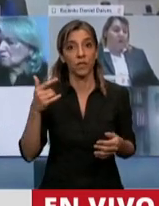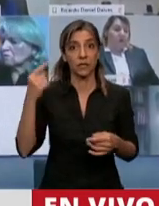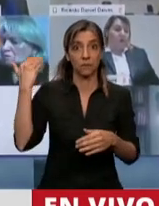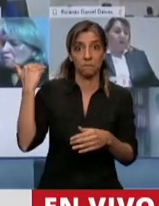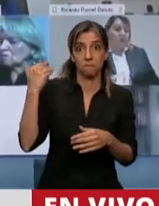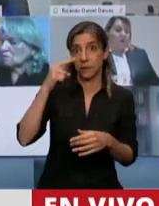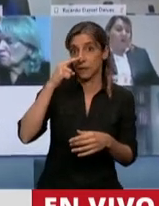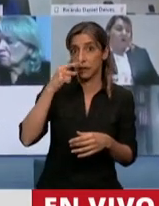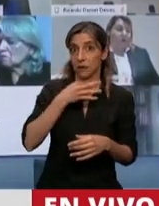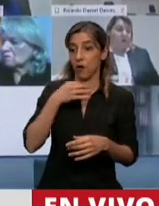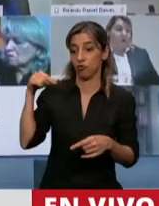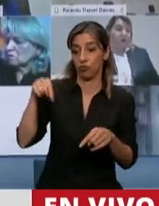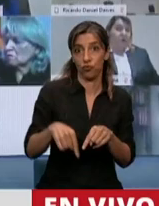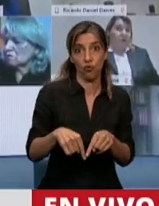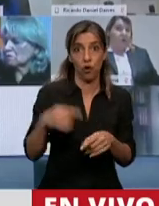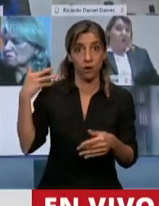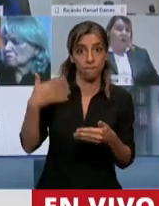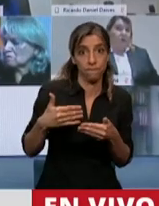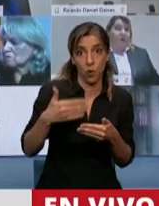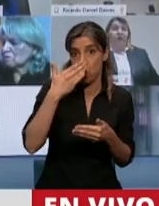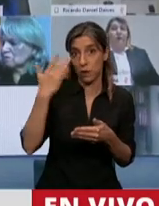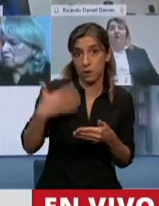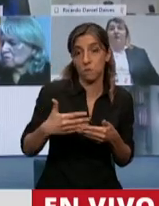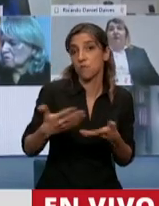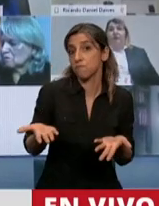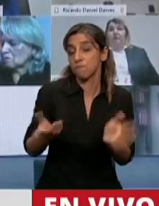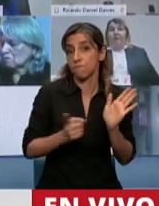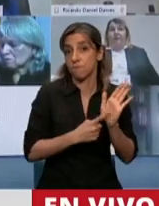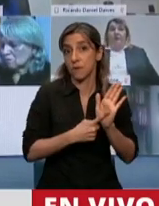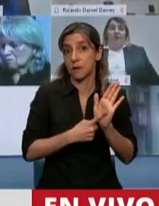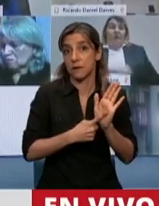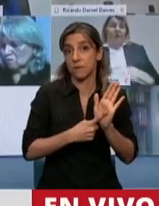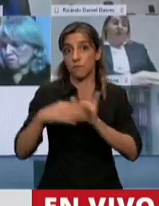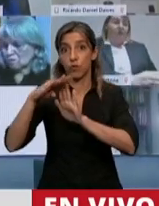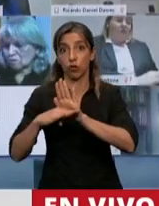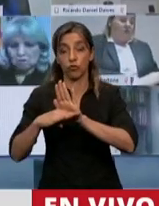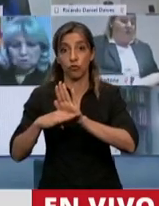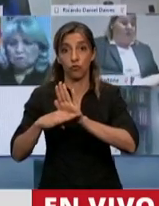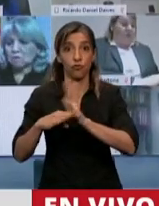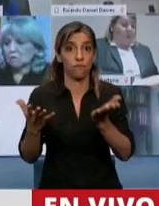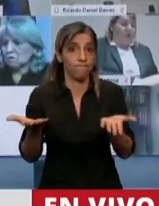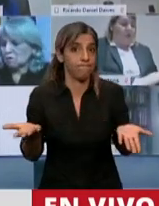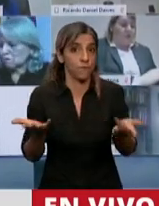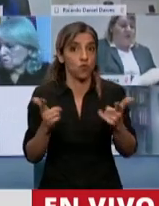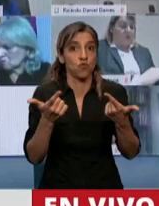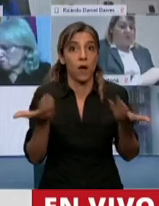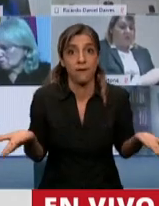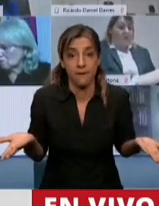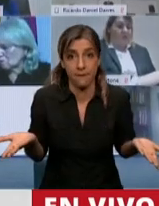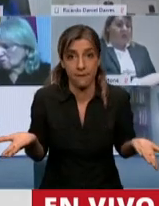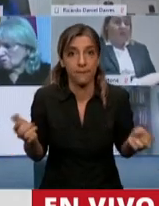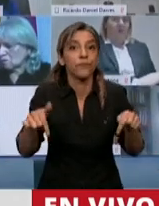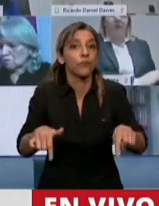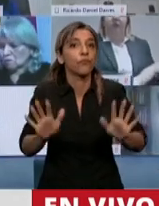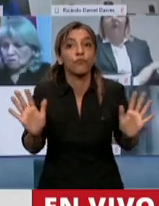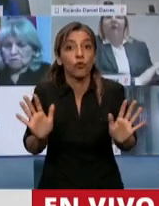norma, no hay regla que permita que esta sesión se desarrolle, al menos en parte,